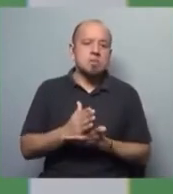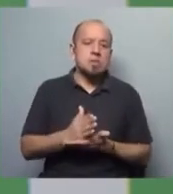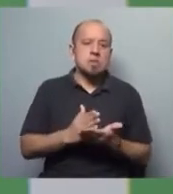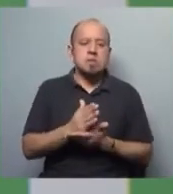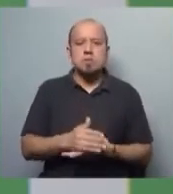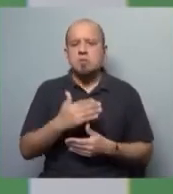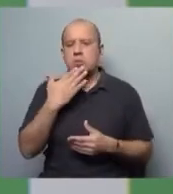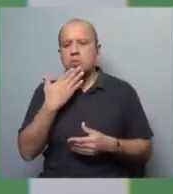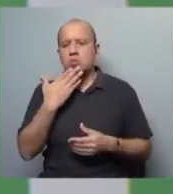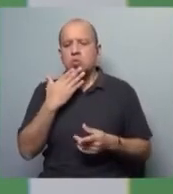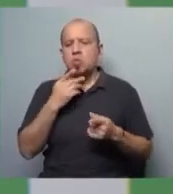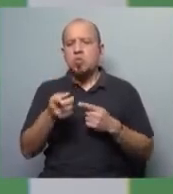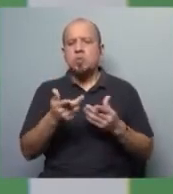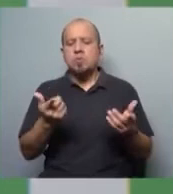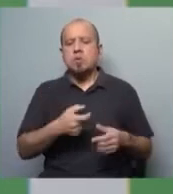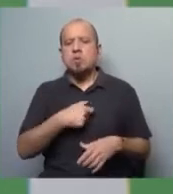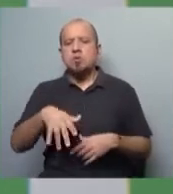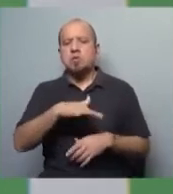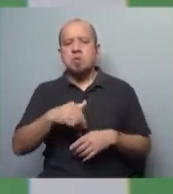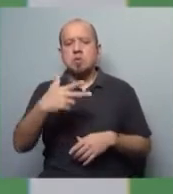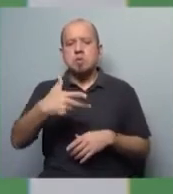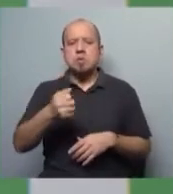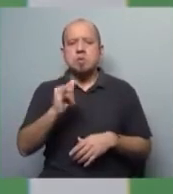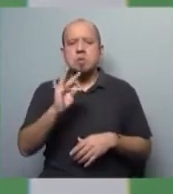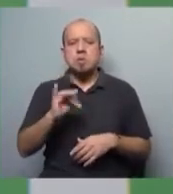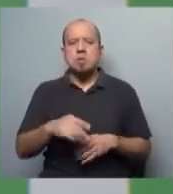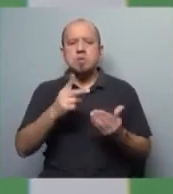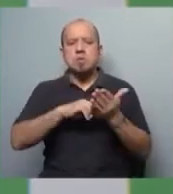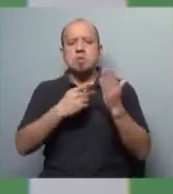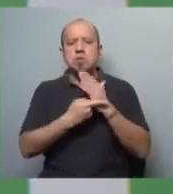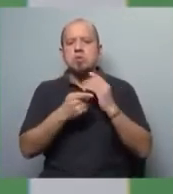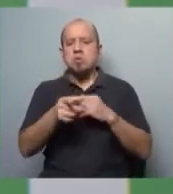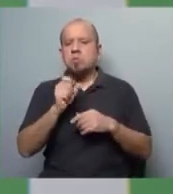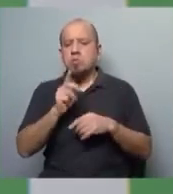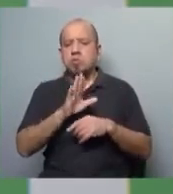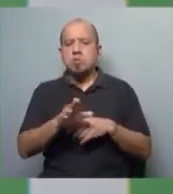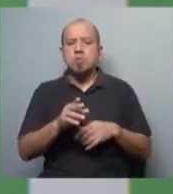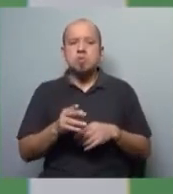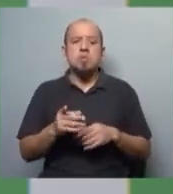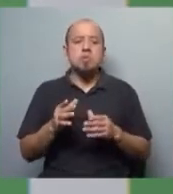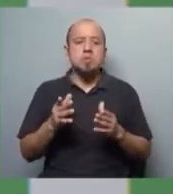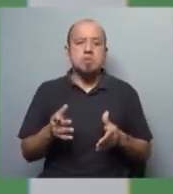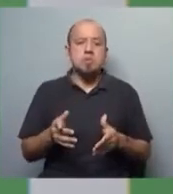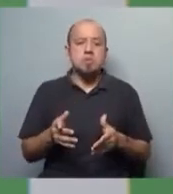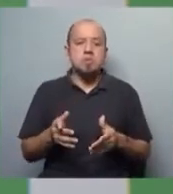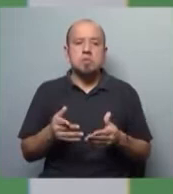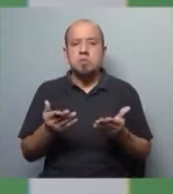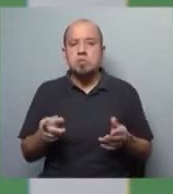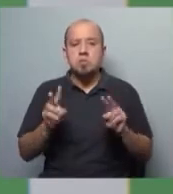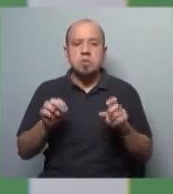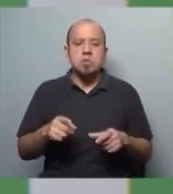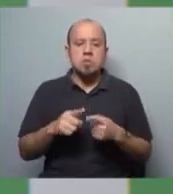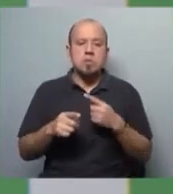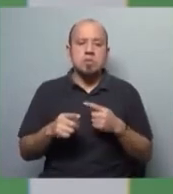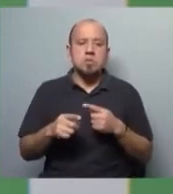dudado de la capacidad de la sociedad haitiana para expresar un proyecto propio de nación. Y sea por razones directas